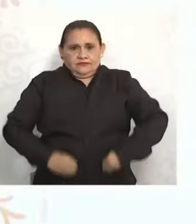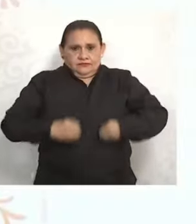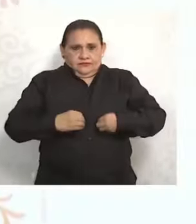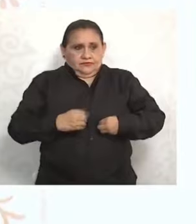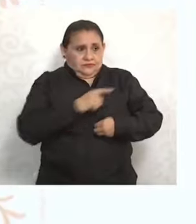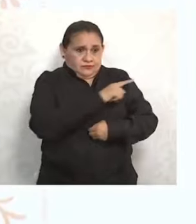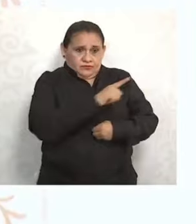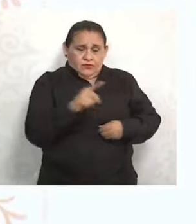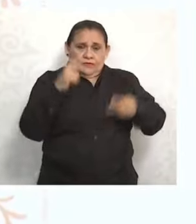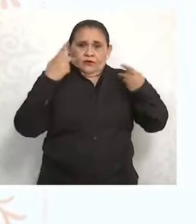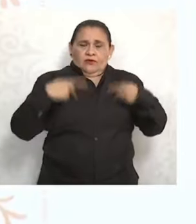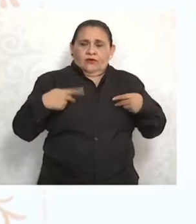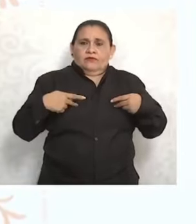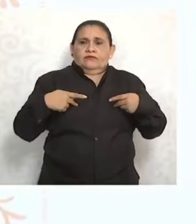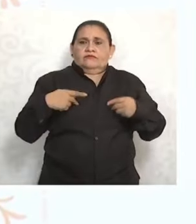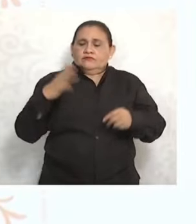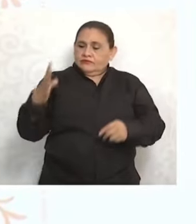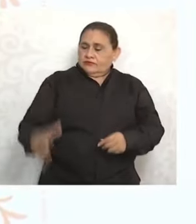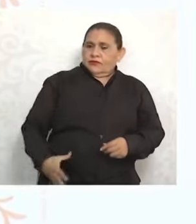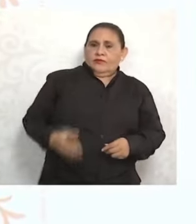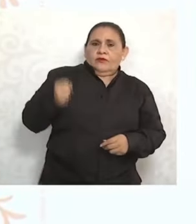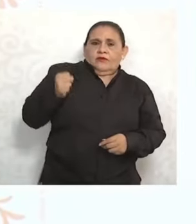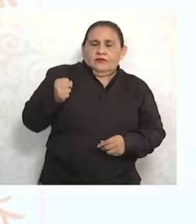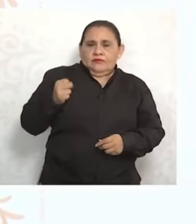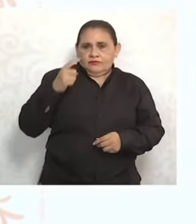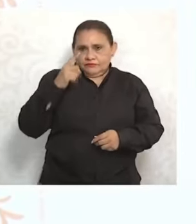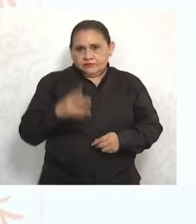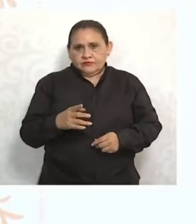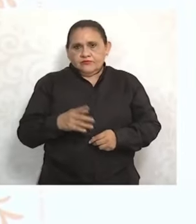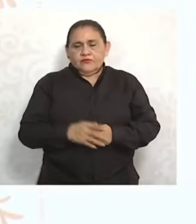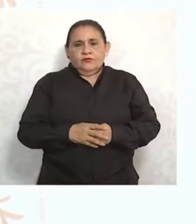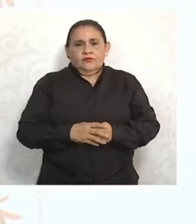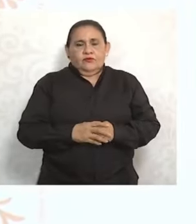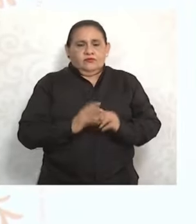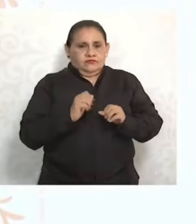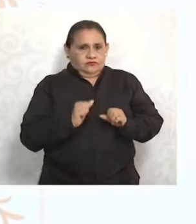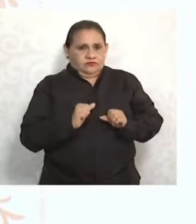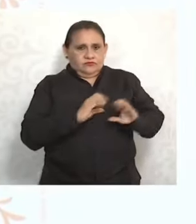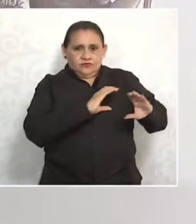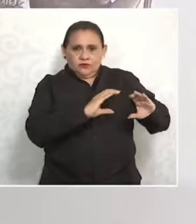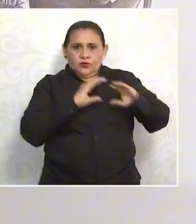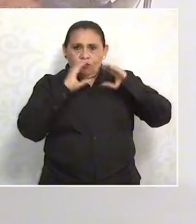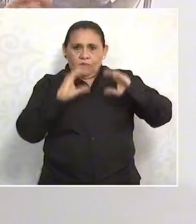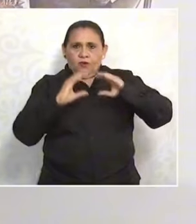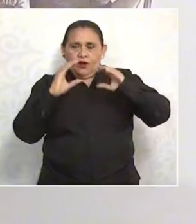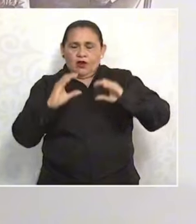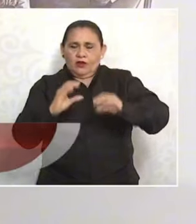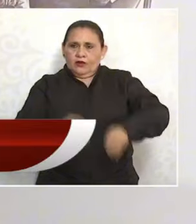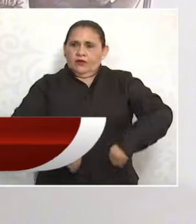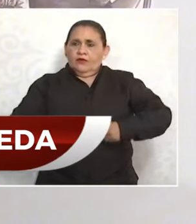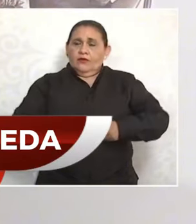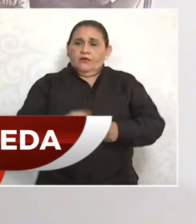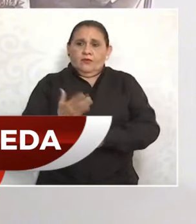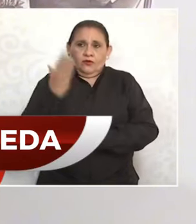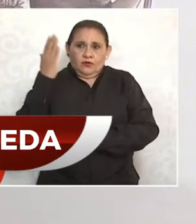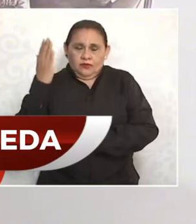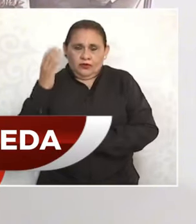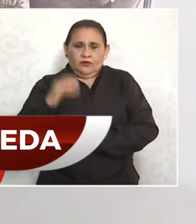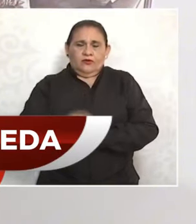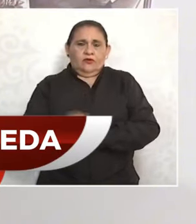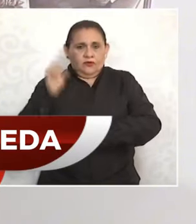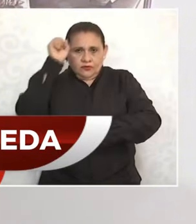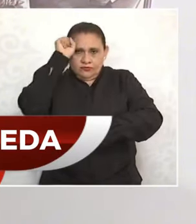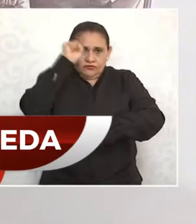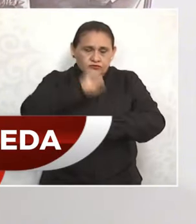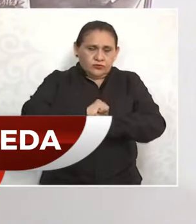sea necesario lo vamos a hacer por salvar una vida. Por eso he solicitado a la Secretaría de Marina que